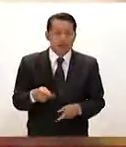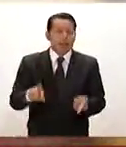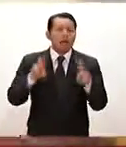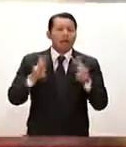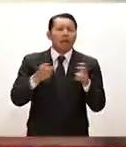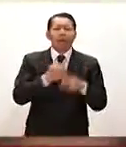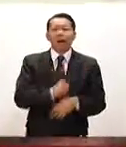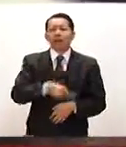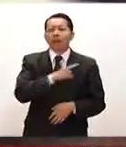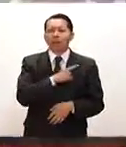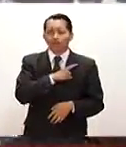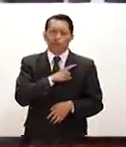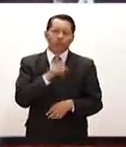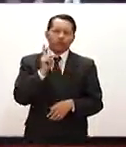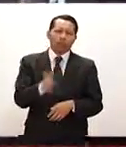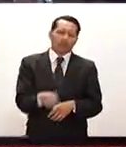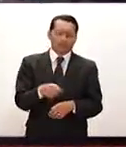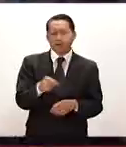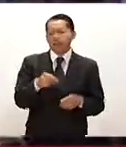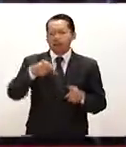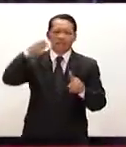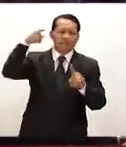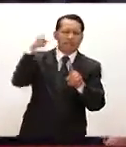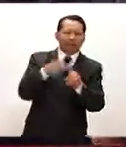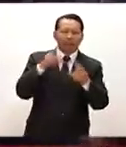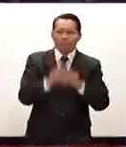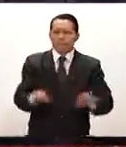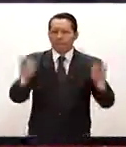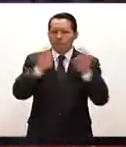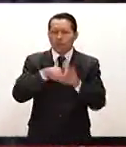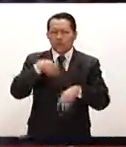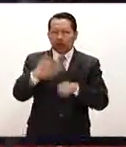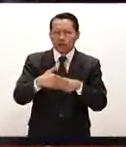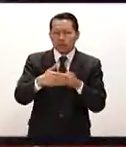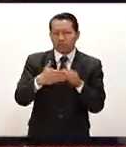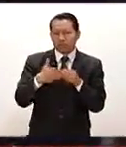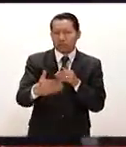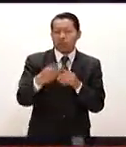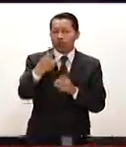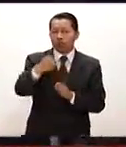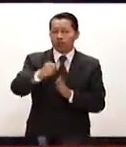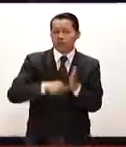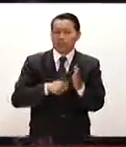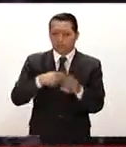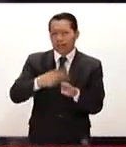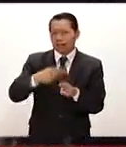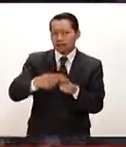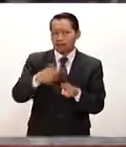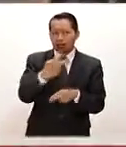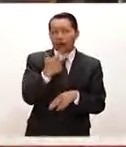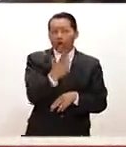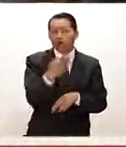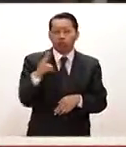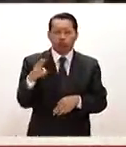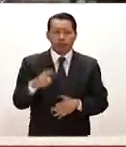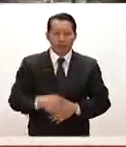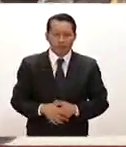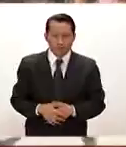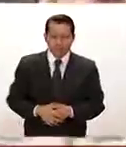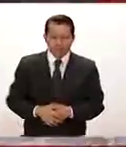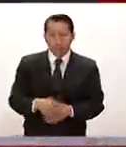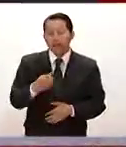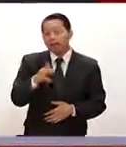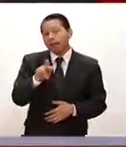la salud pública va a ocupar un lugar central en la campaña en lo que resta en los dos meses restantes hasta el 8 de noviembre. Así es,